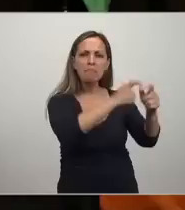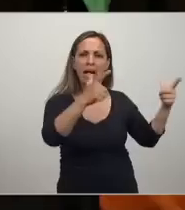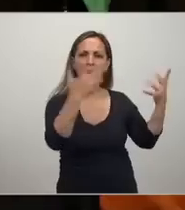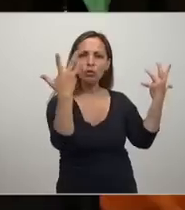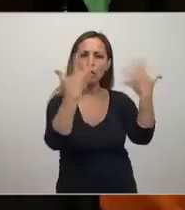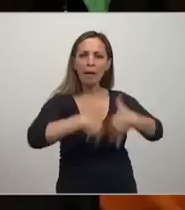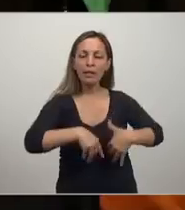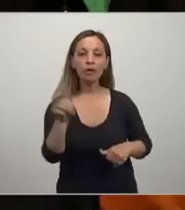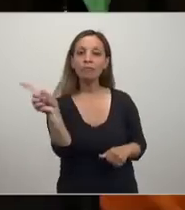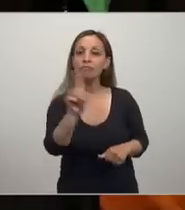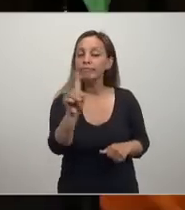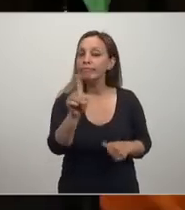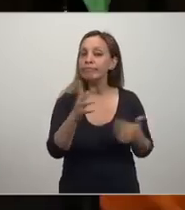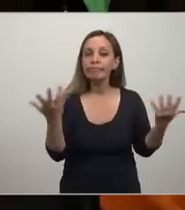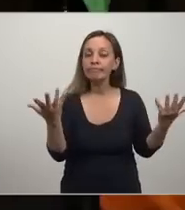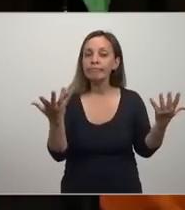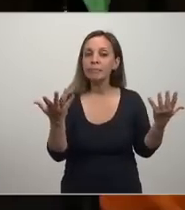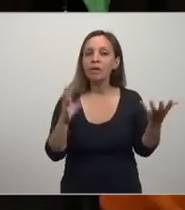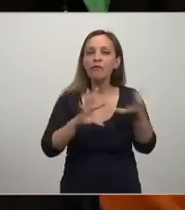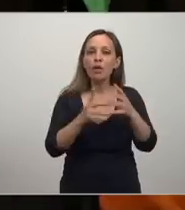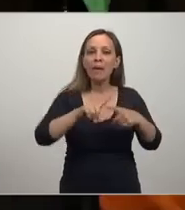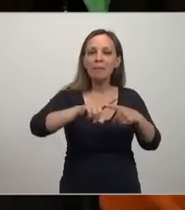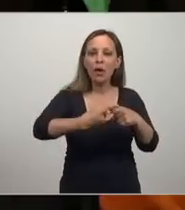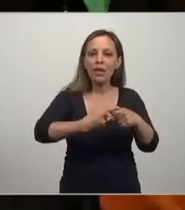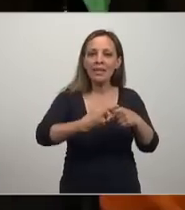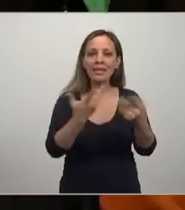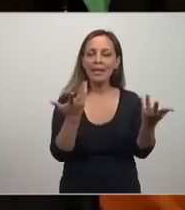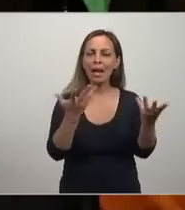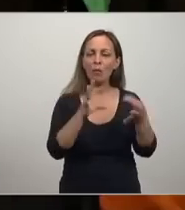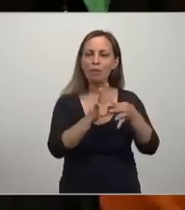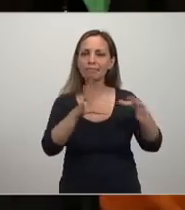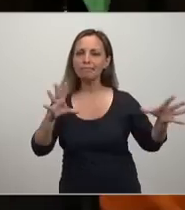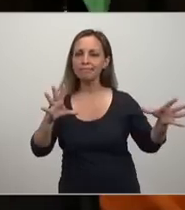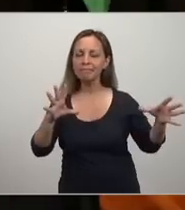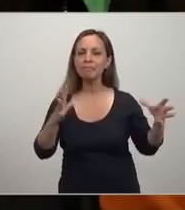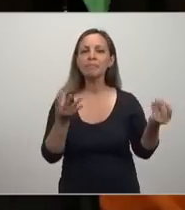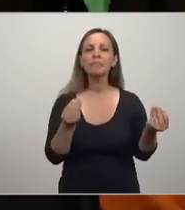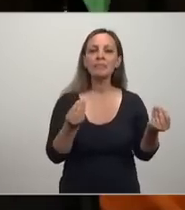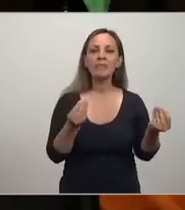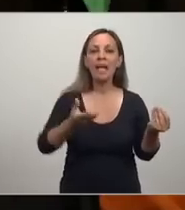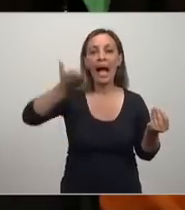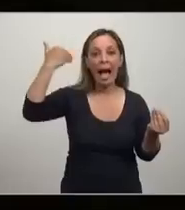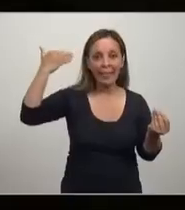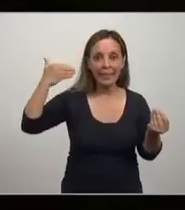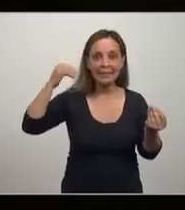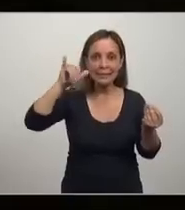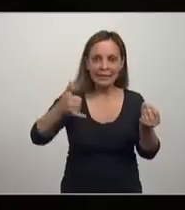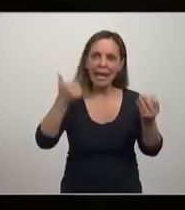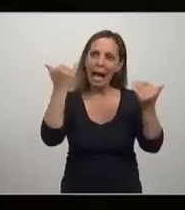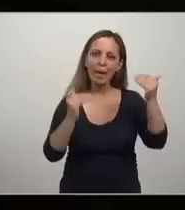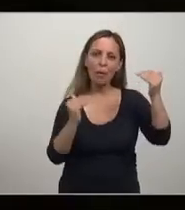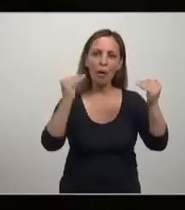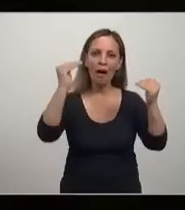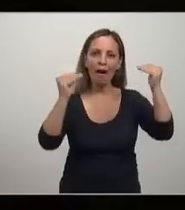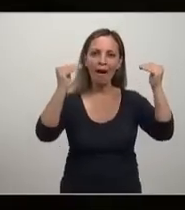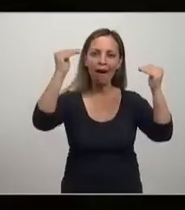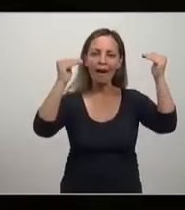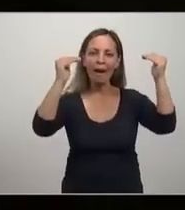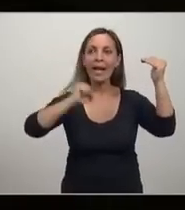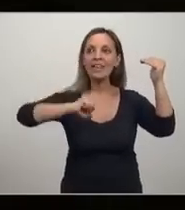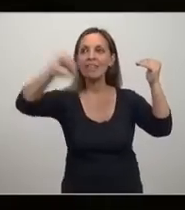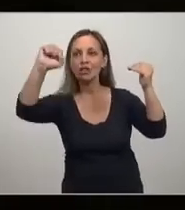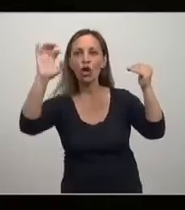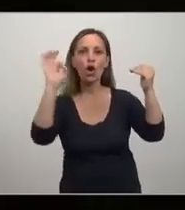dejaron de funcionar las políticas keynesianas, ¿no? Antes funcionaban, había ese trade-off disyuntivo entre